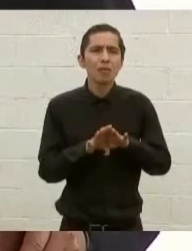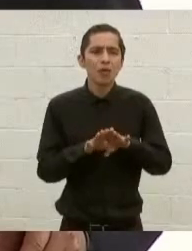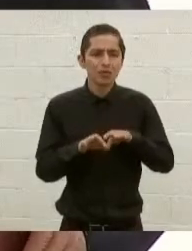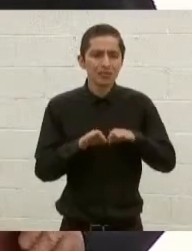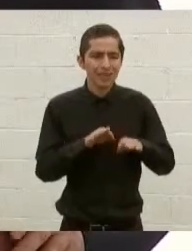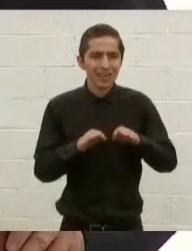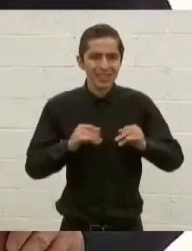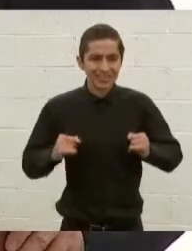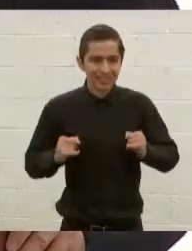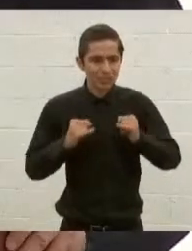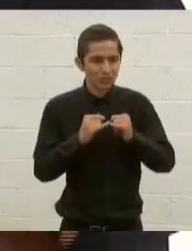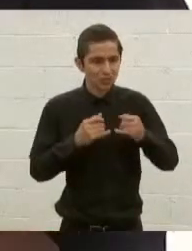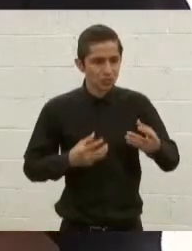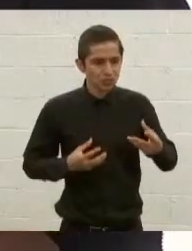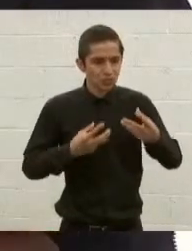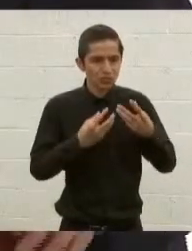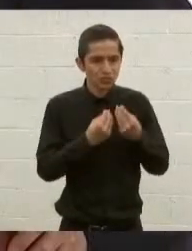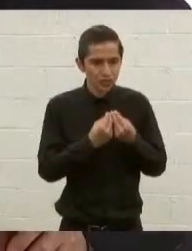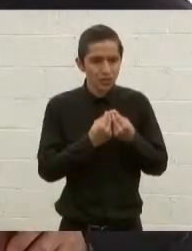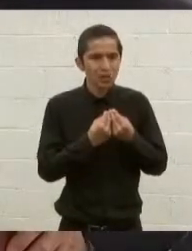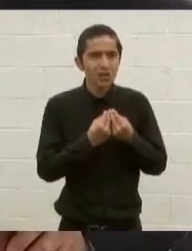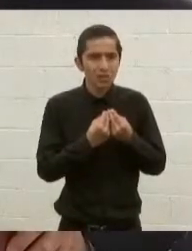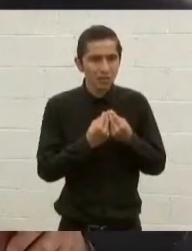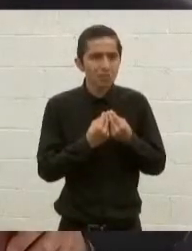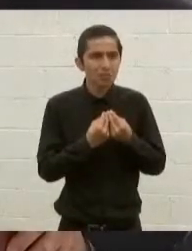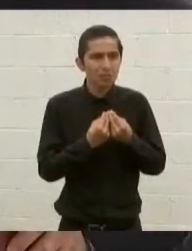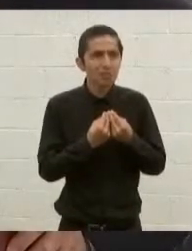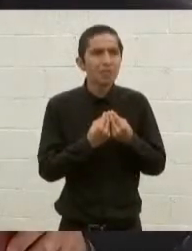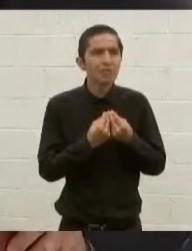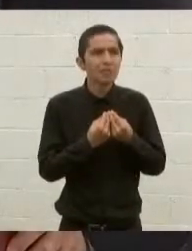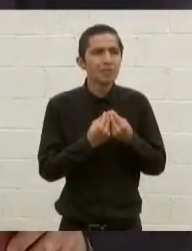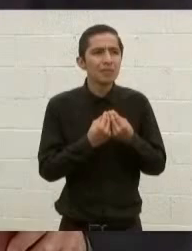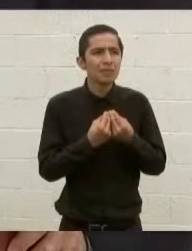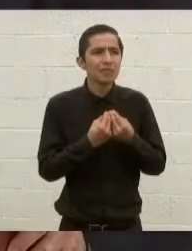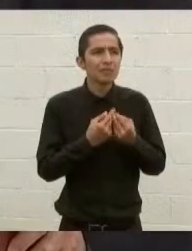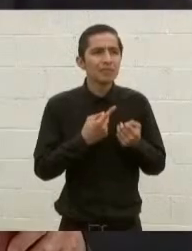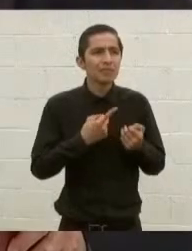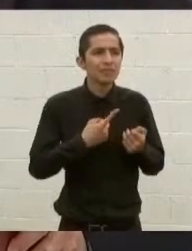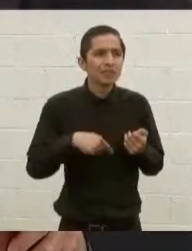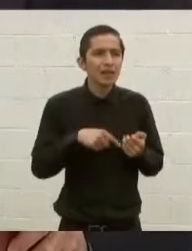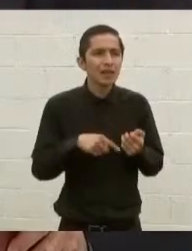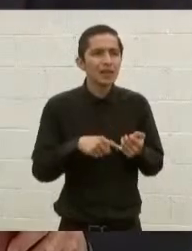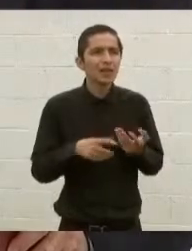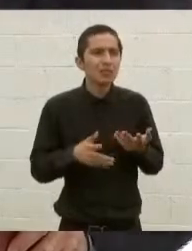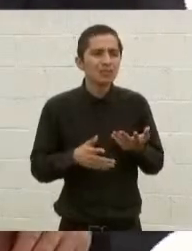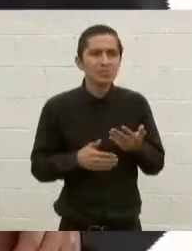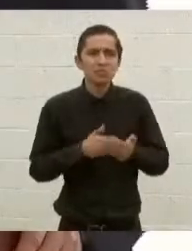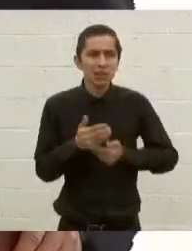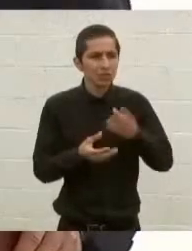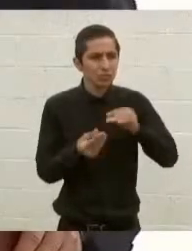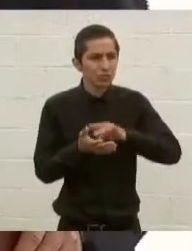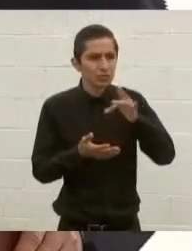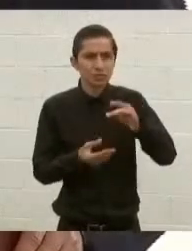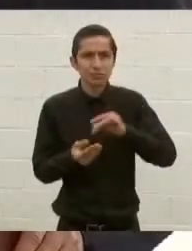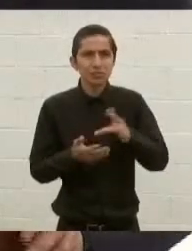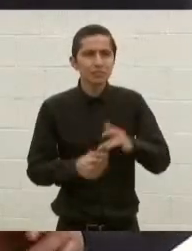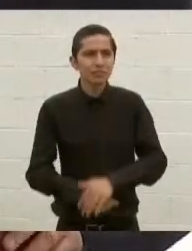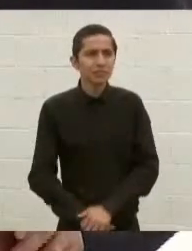institucional entre los diferentes niveles de gobierno. Me da muchísimo gusto, gobernador. Gracias.